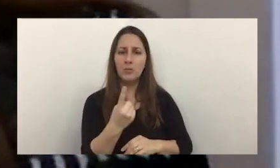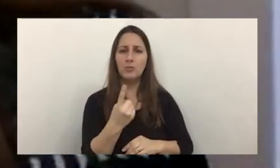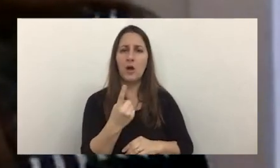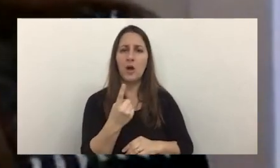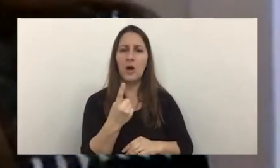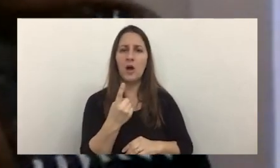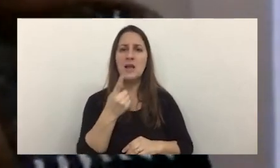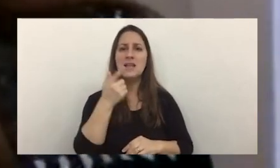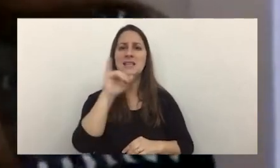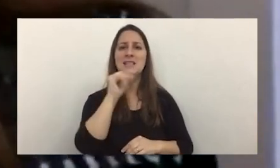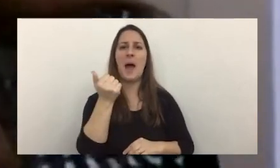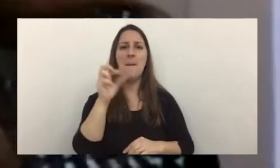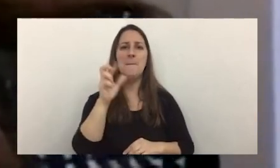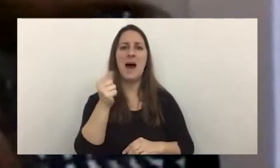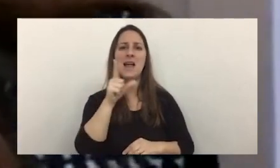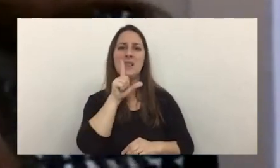contador Zapata